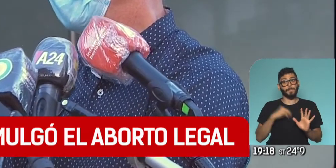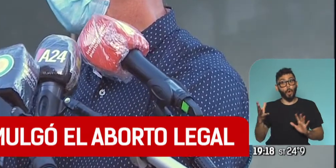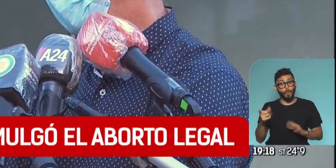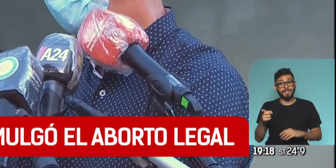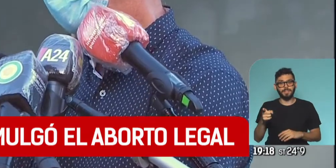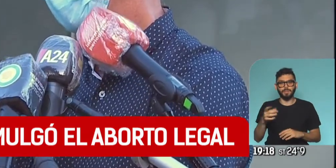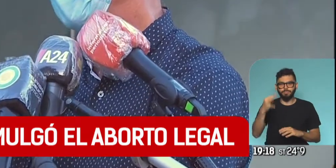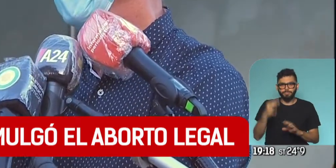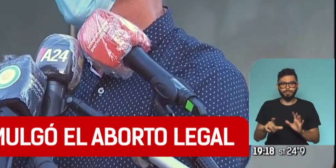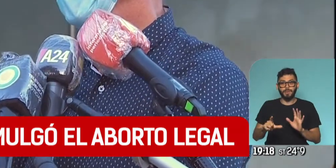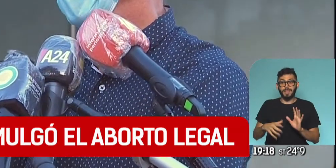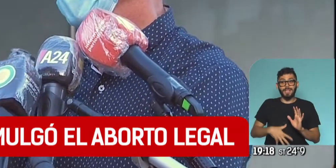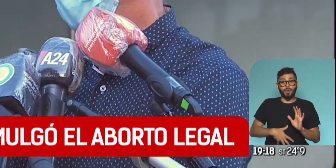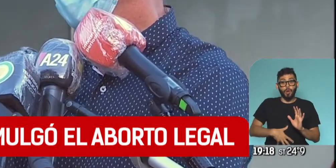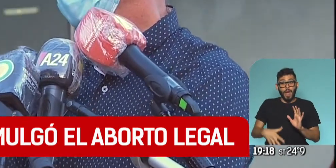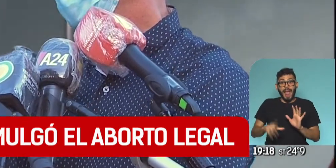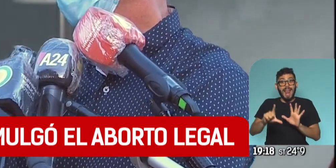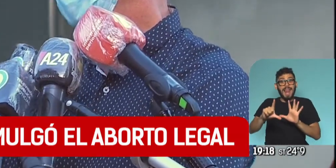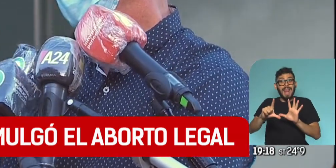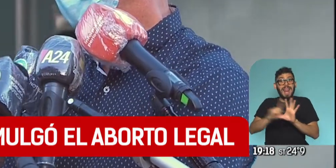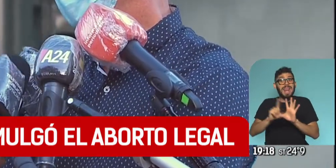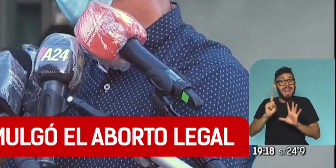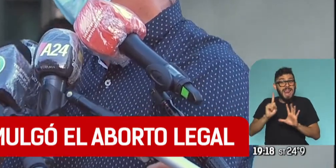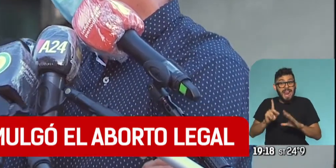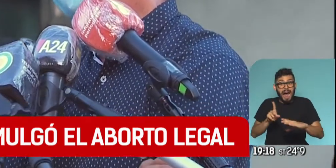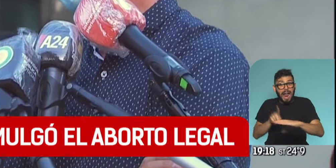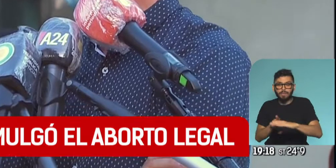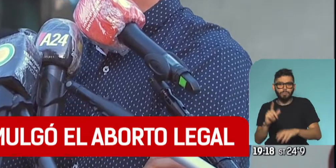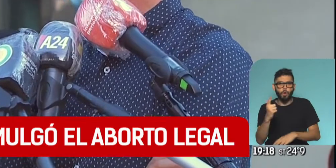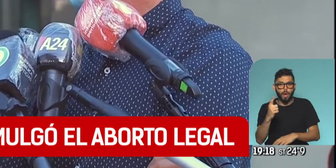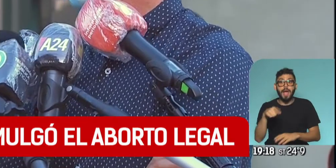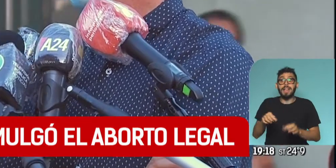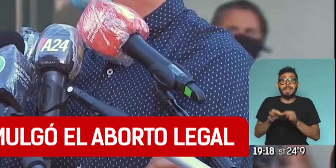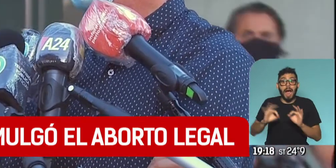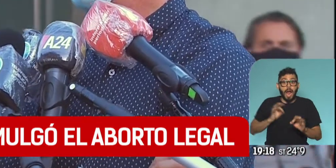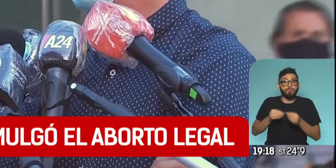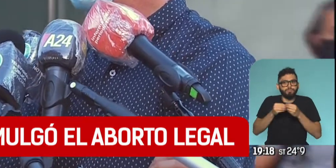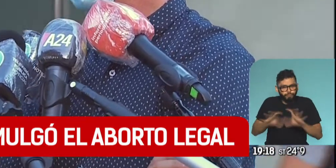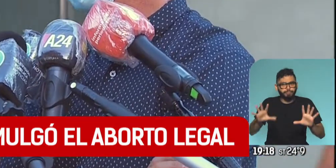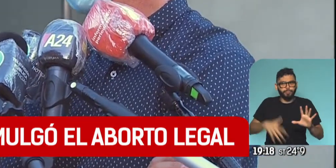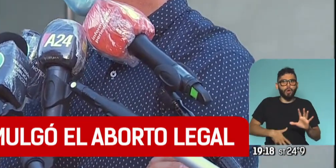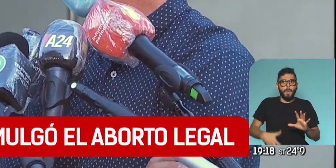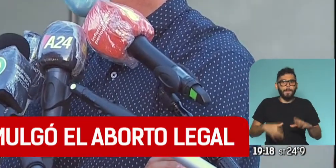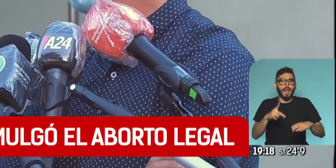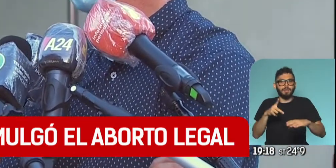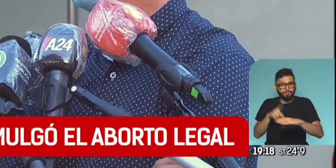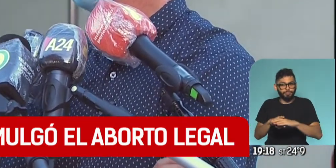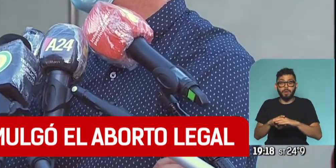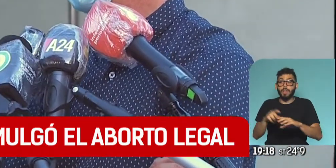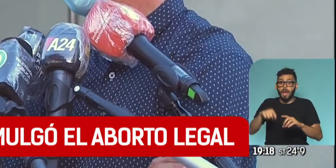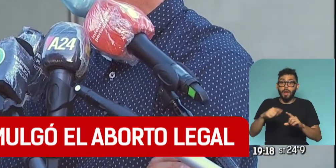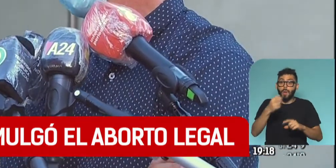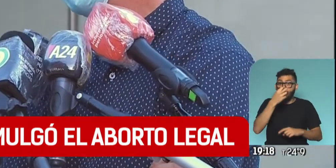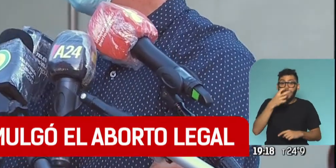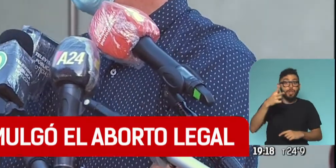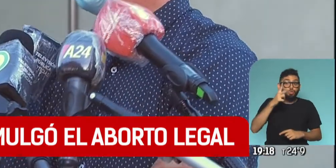interrupción legal. Este año se puso en marcha una interrupción legal y ya llevamos más de 8.000 procedimientos realizados dentro del